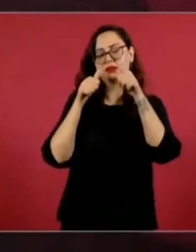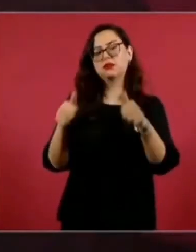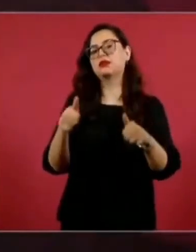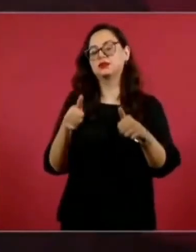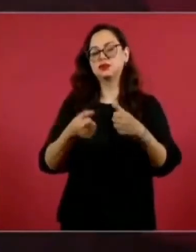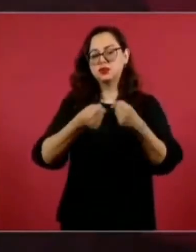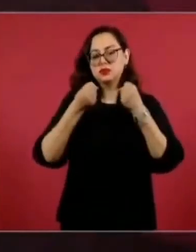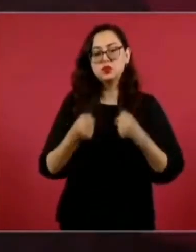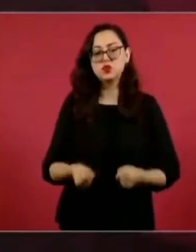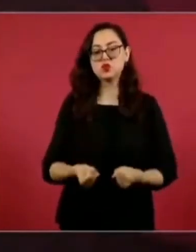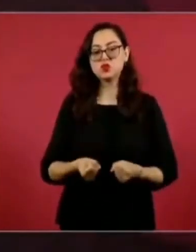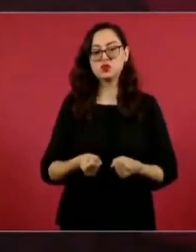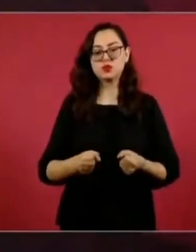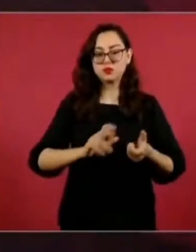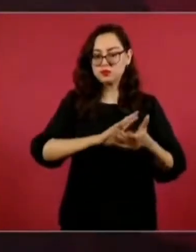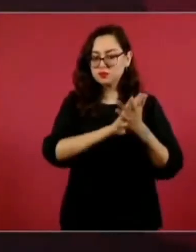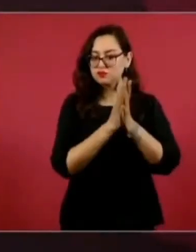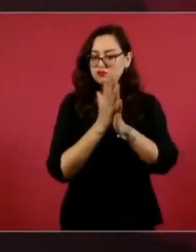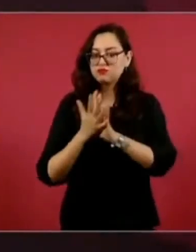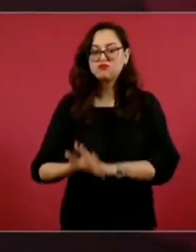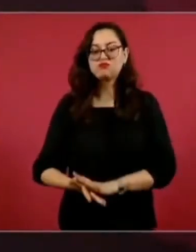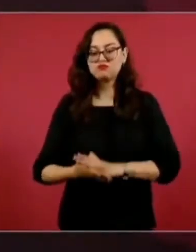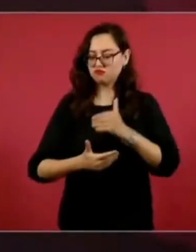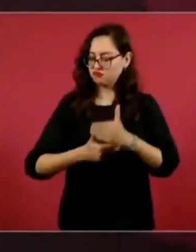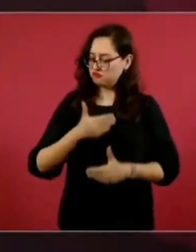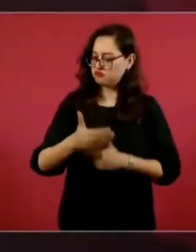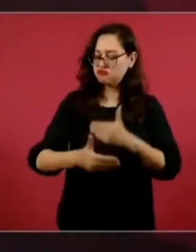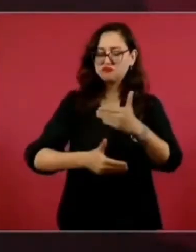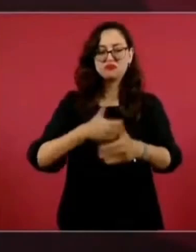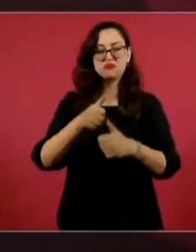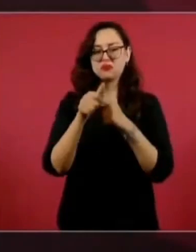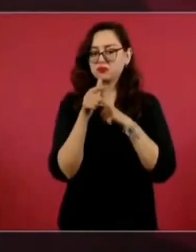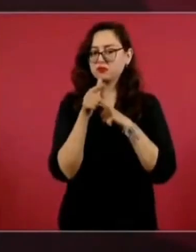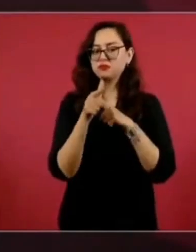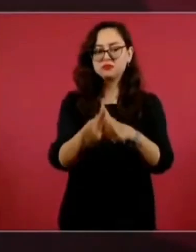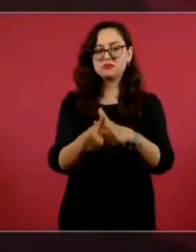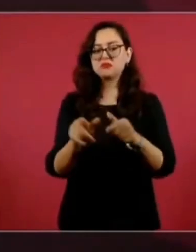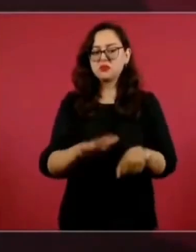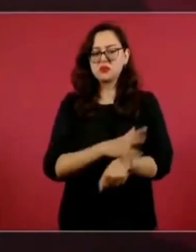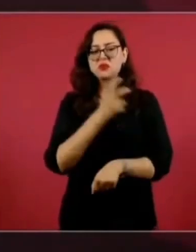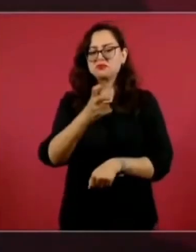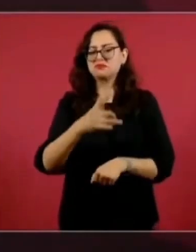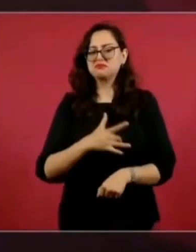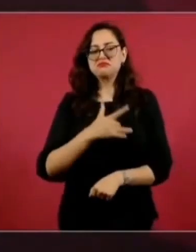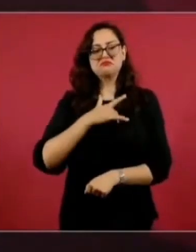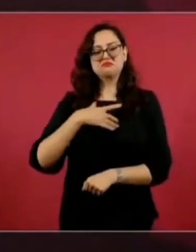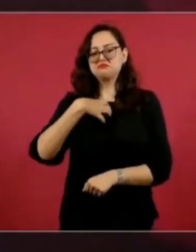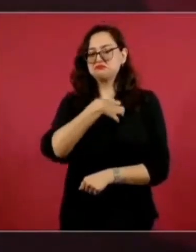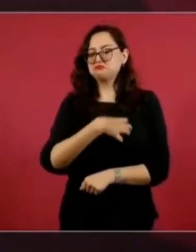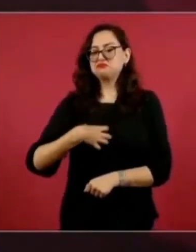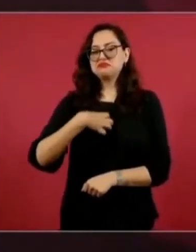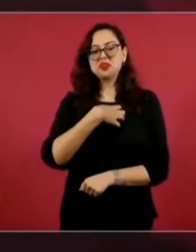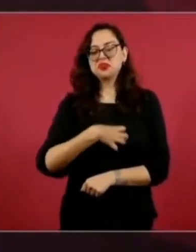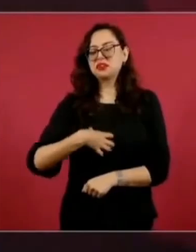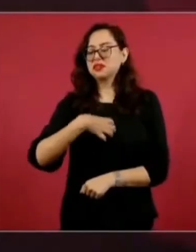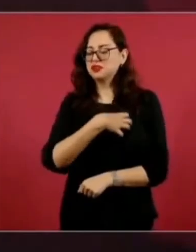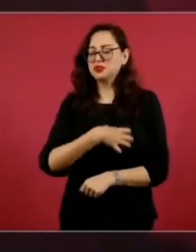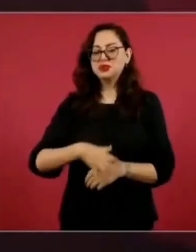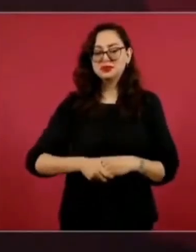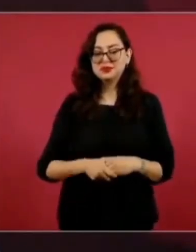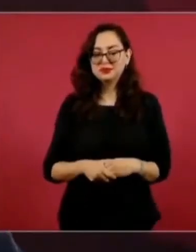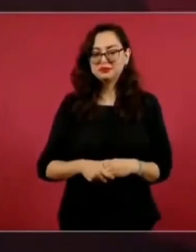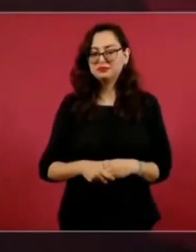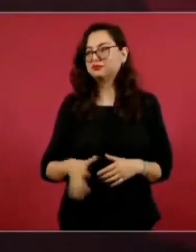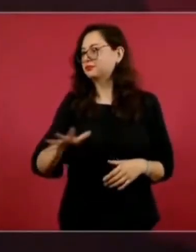La transformación continúa, por eso estamos muy contentos todos. Los únicos